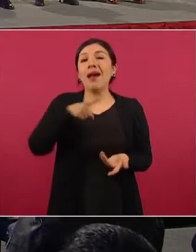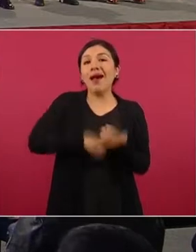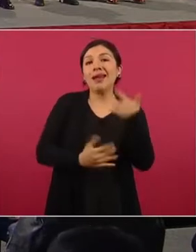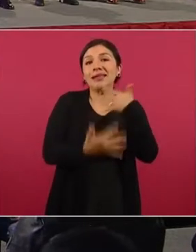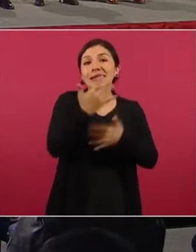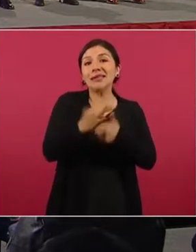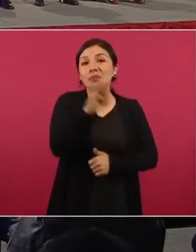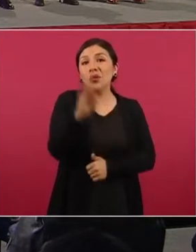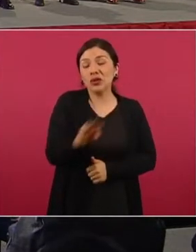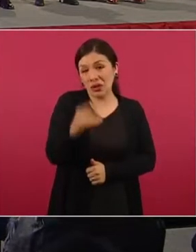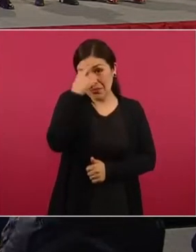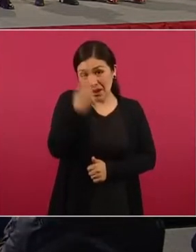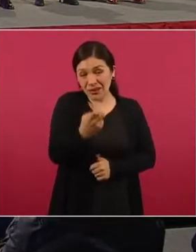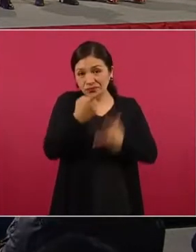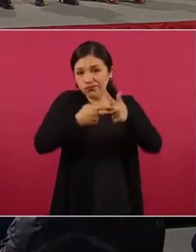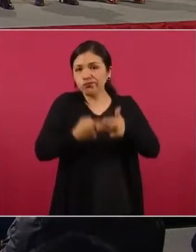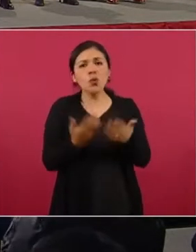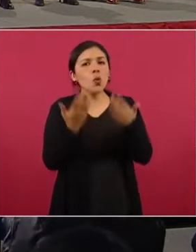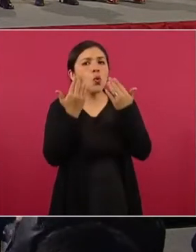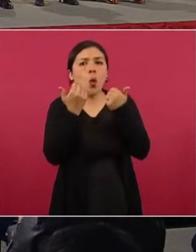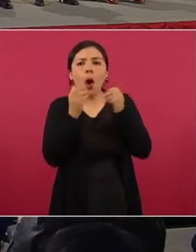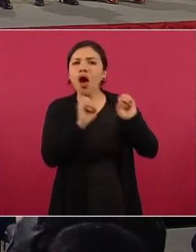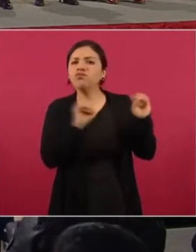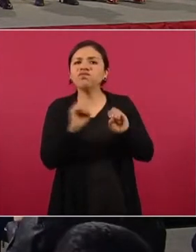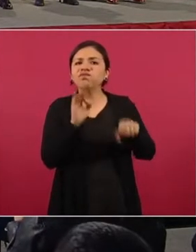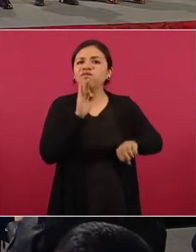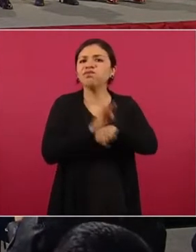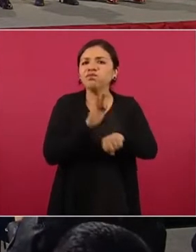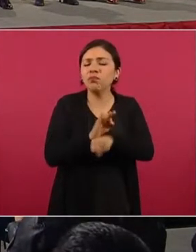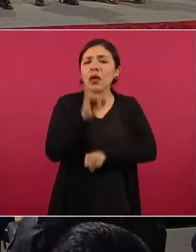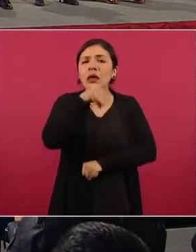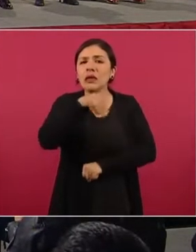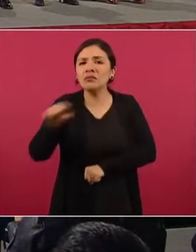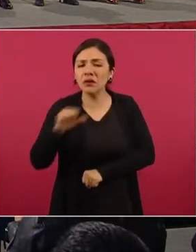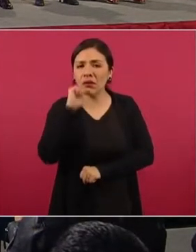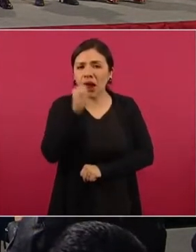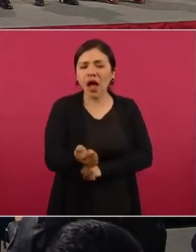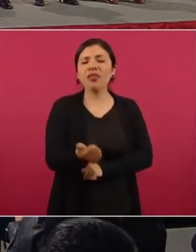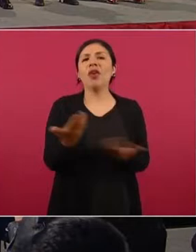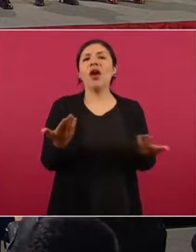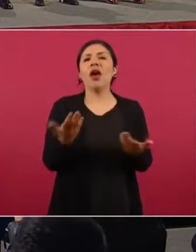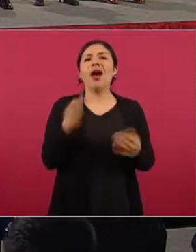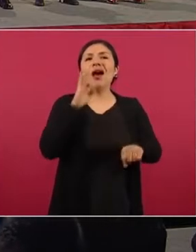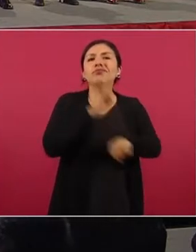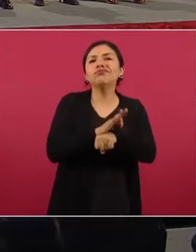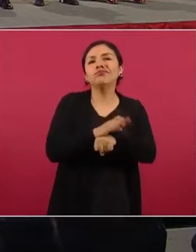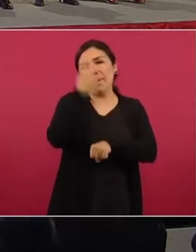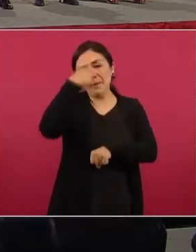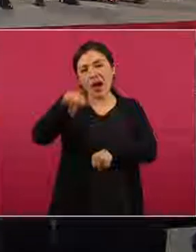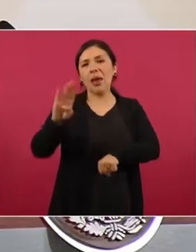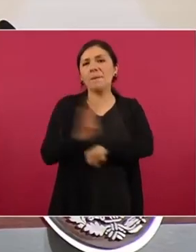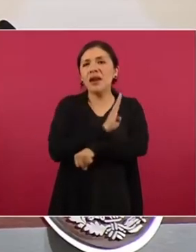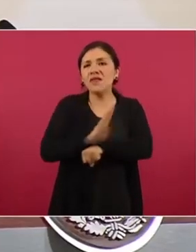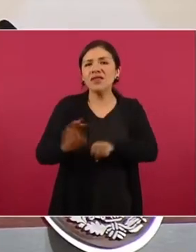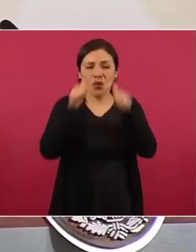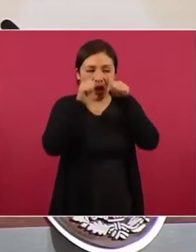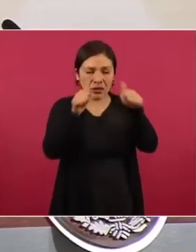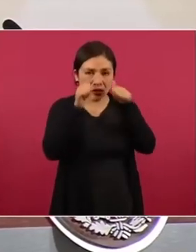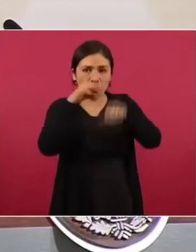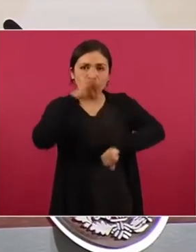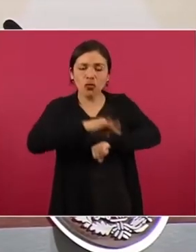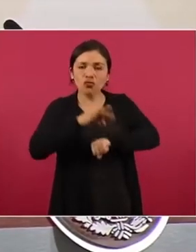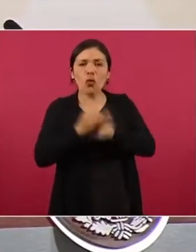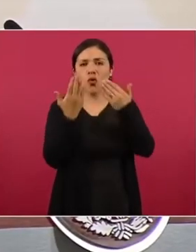por ciento de estas estadísticas no tienen seguridad social y no tienen acceso a servicios médicos